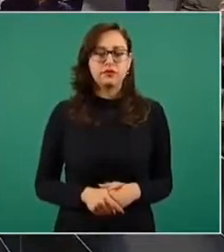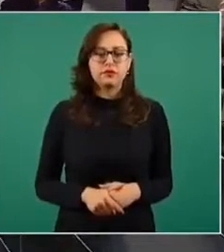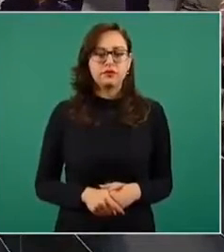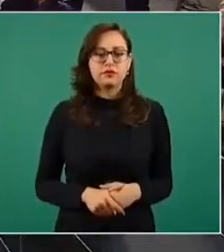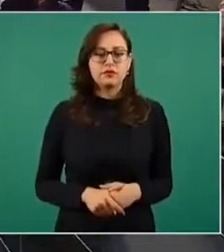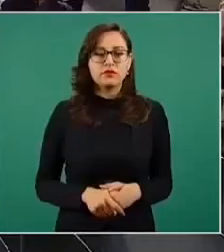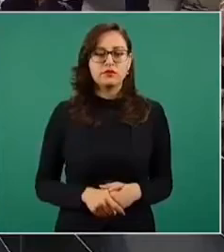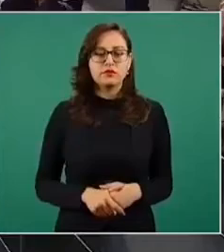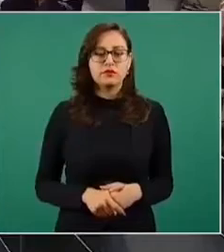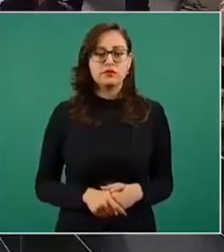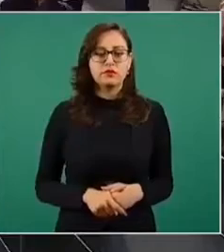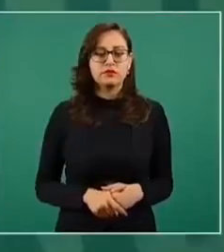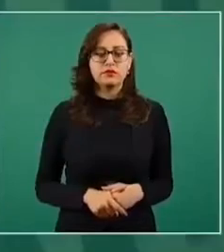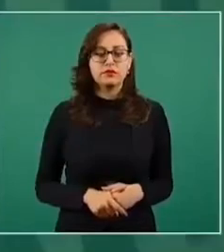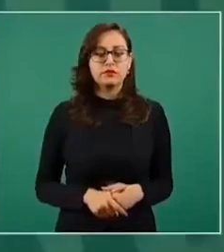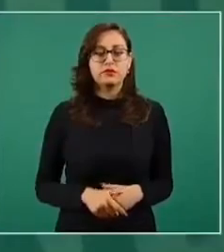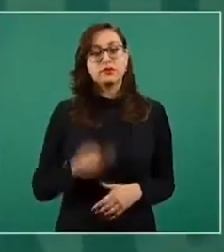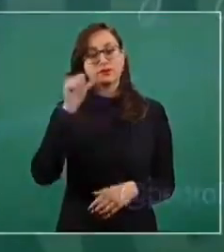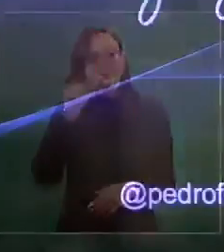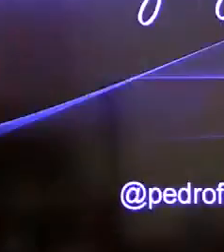de aquella frase de Beatriz Gutiérrez? Gutiérrez.